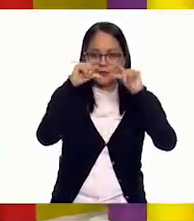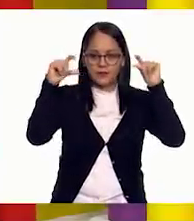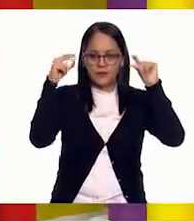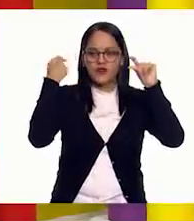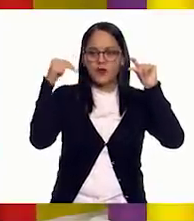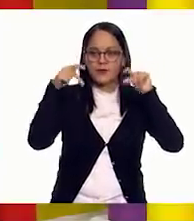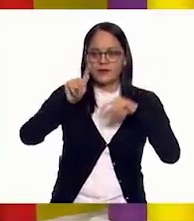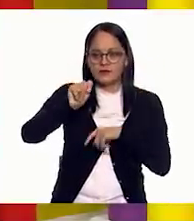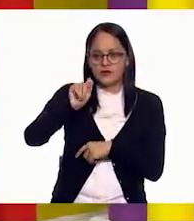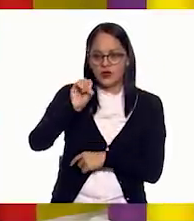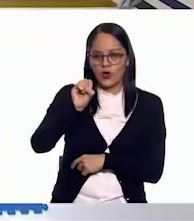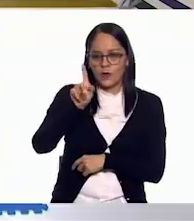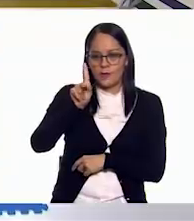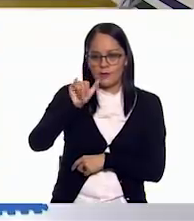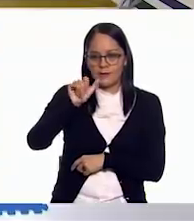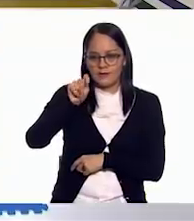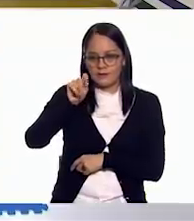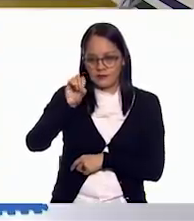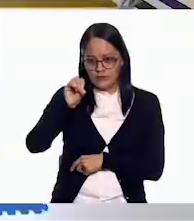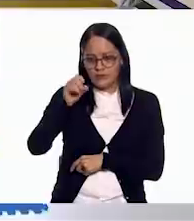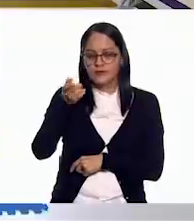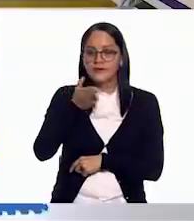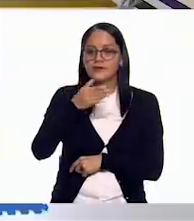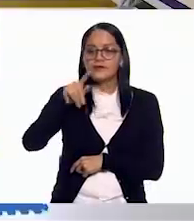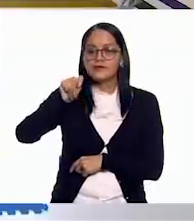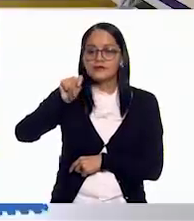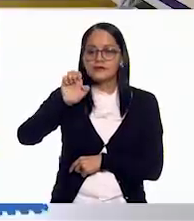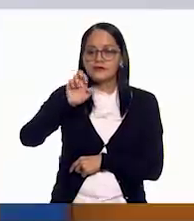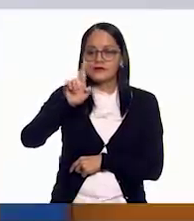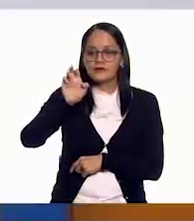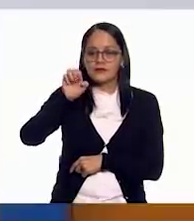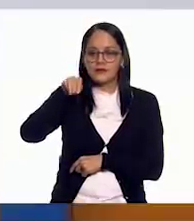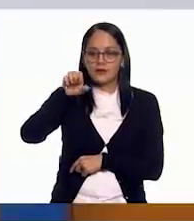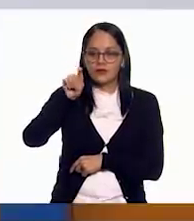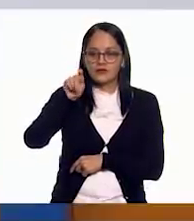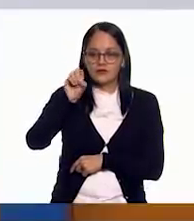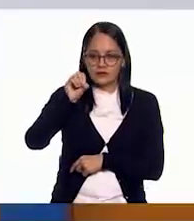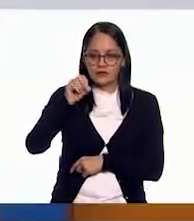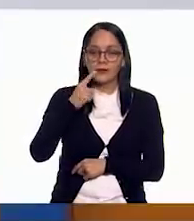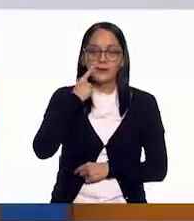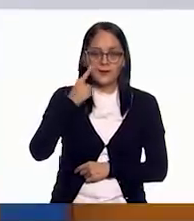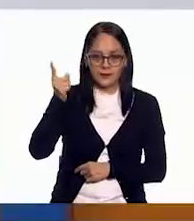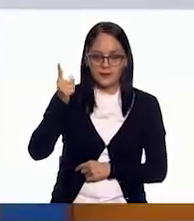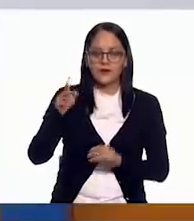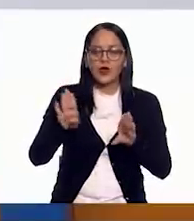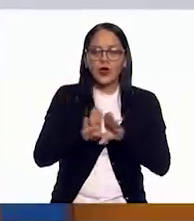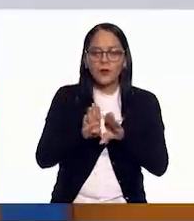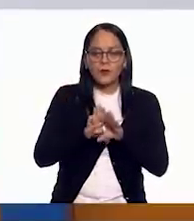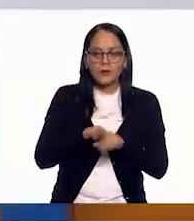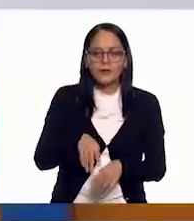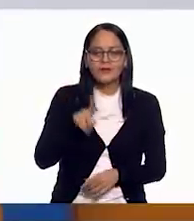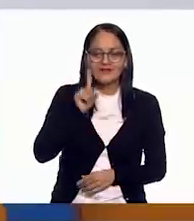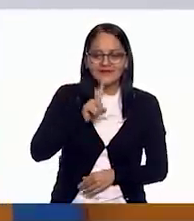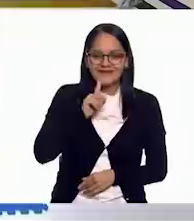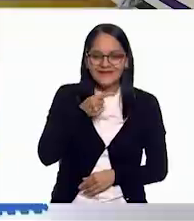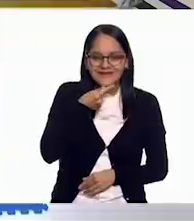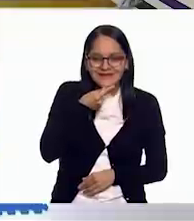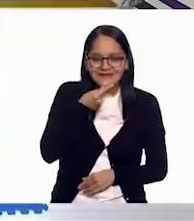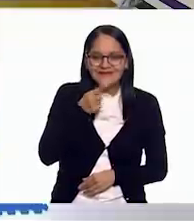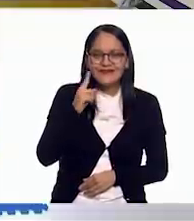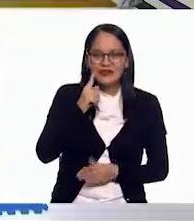Terremoto. Y vamos observar cómo lo escribió Miriam, cómo lo escribió